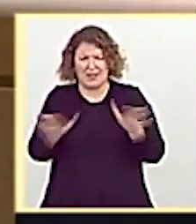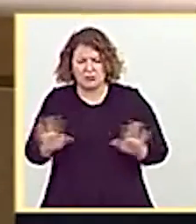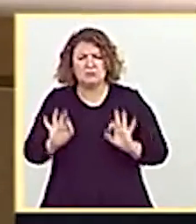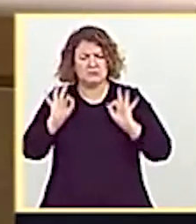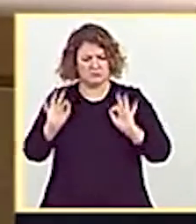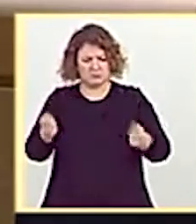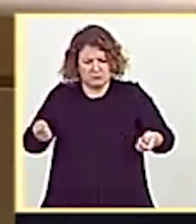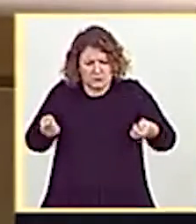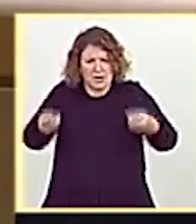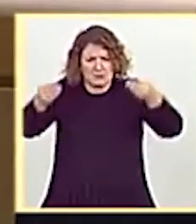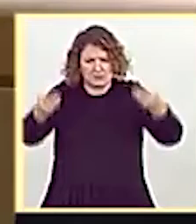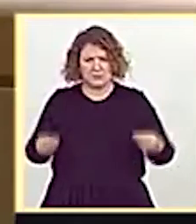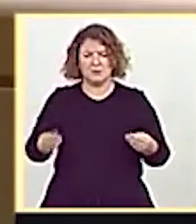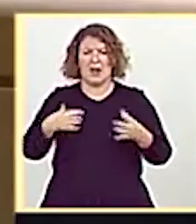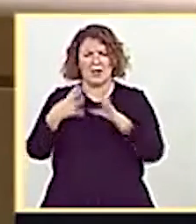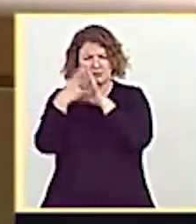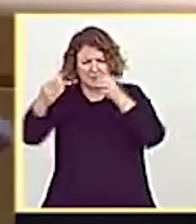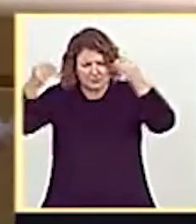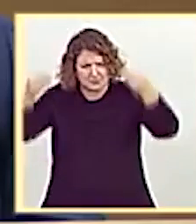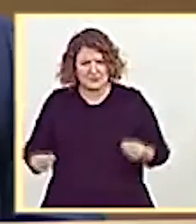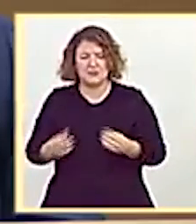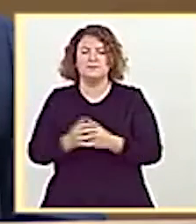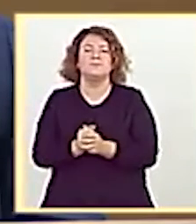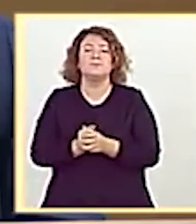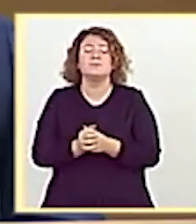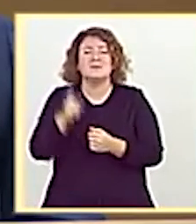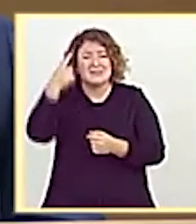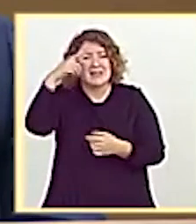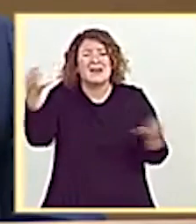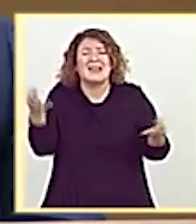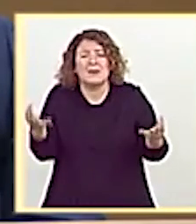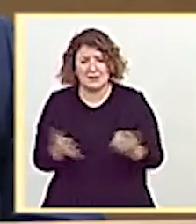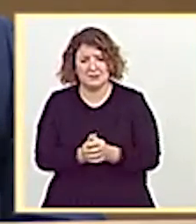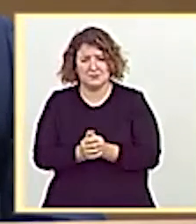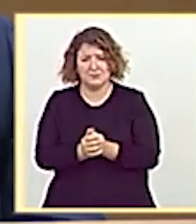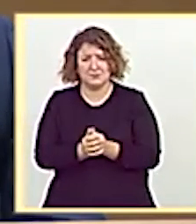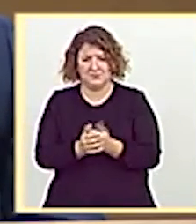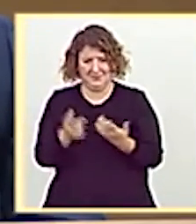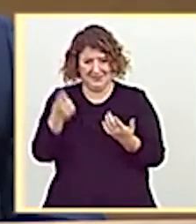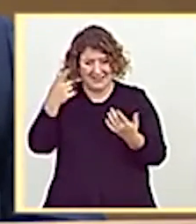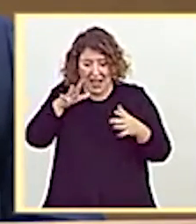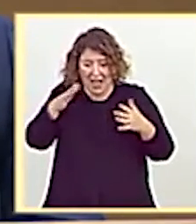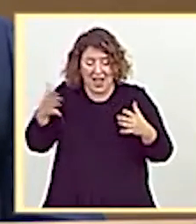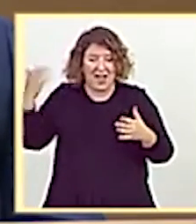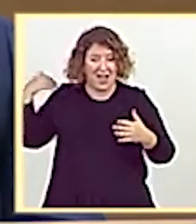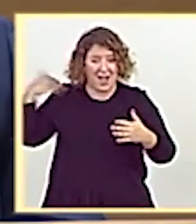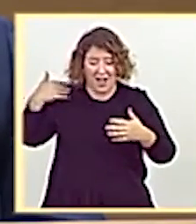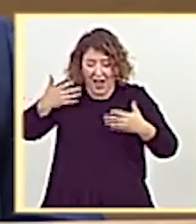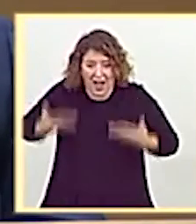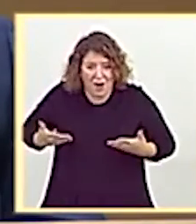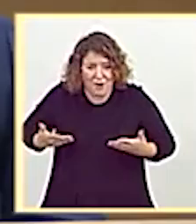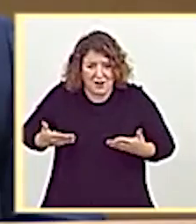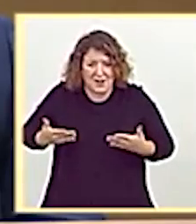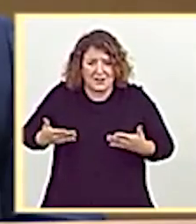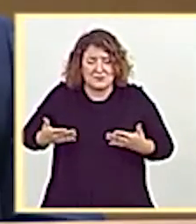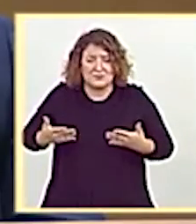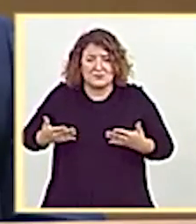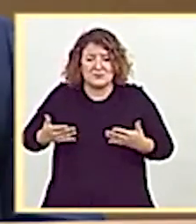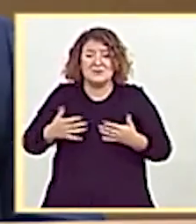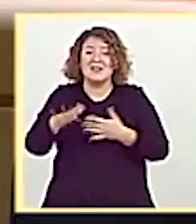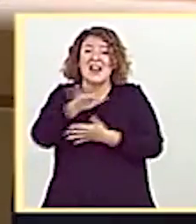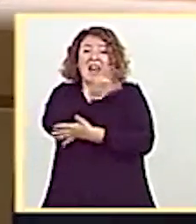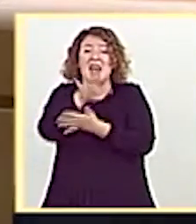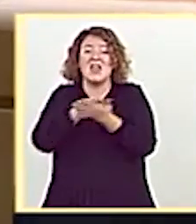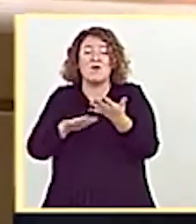manera de que nos podamos entender. Mire, usted sabe lo que ha pasado, lo que está pasando, y lo que ha provocado la reacción del